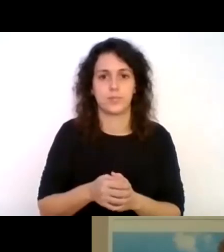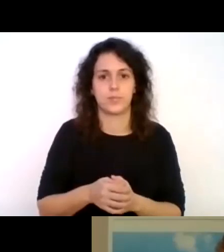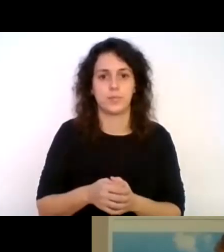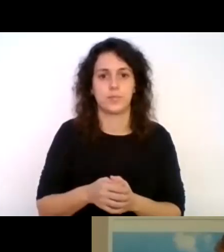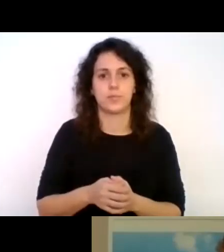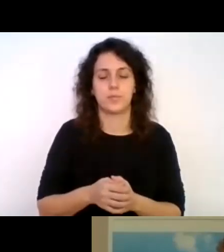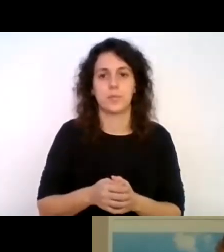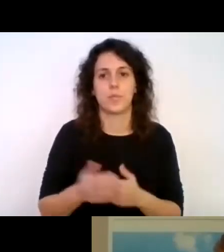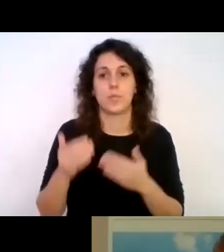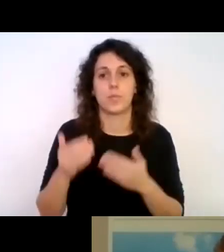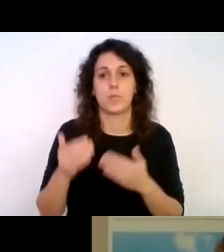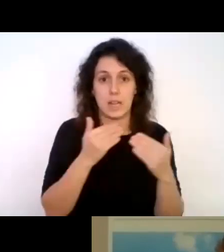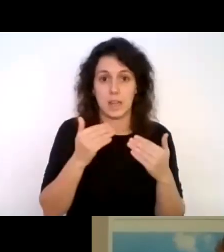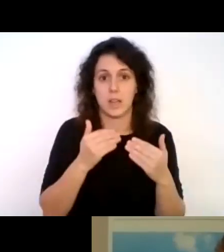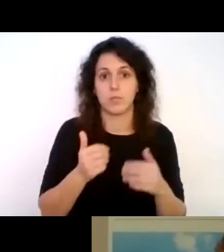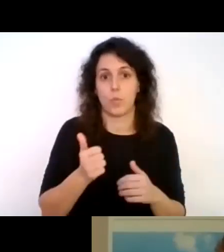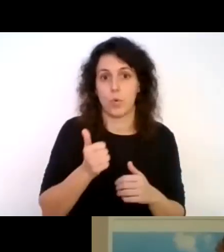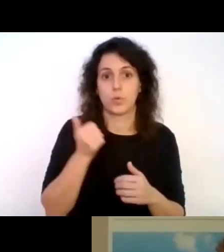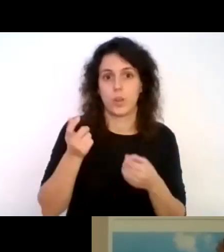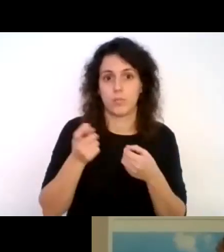Muchas gracias igual por la oportunidad.